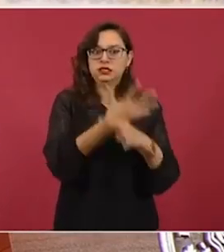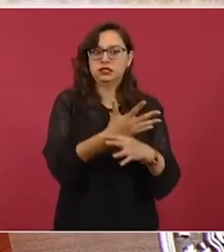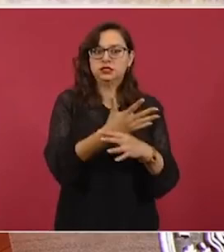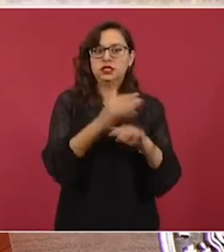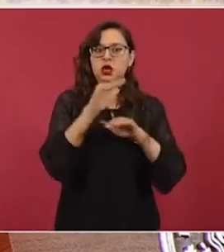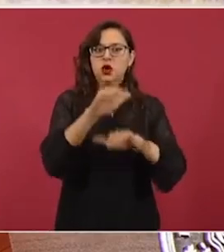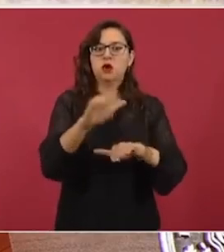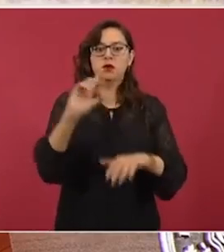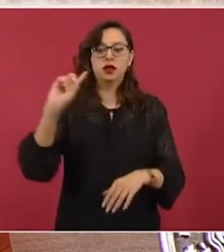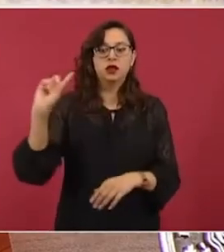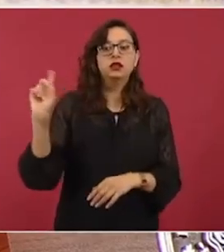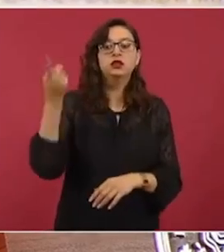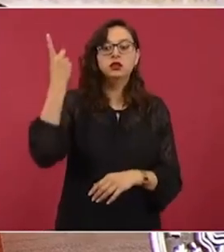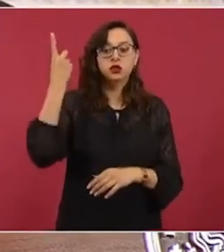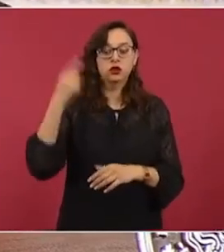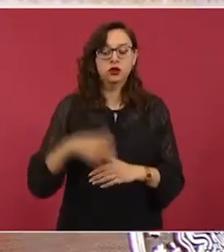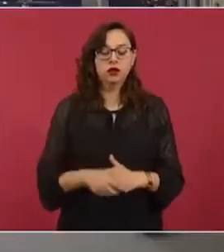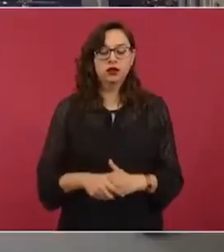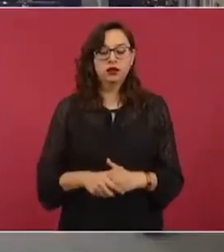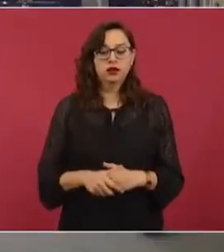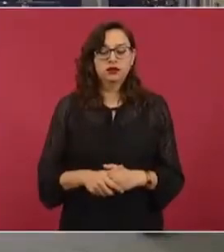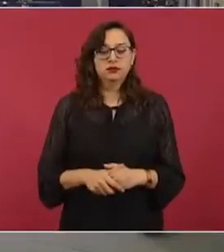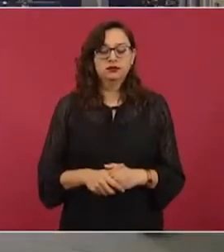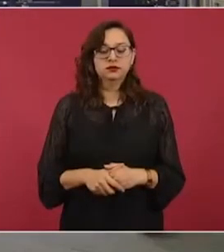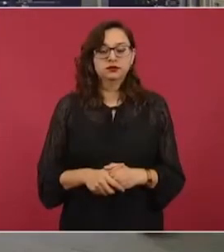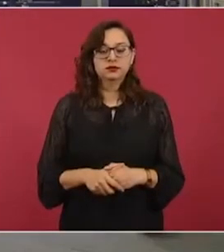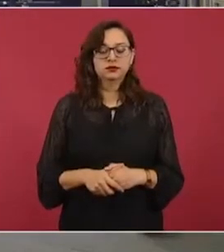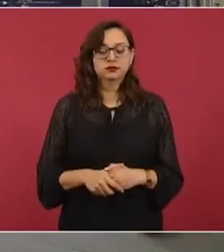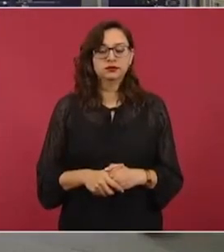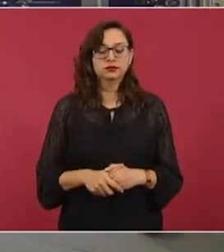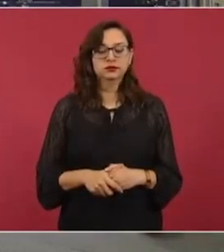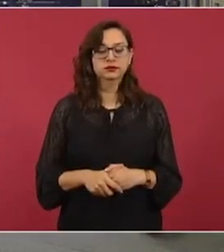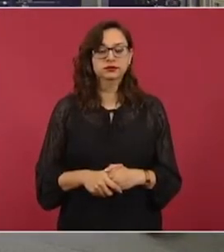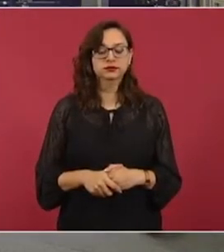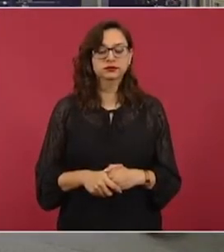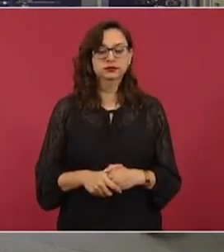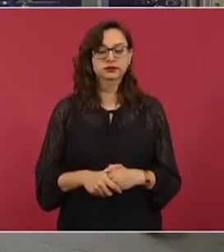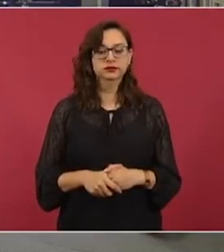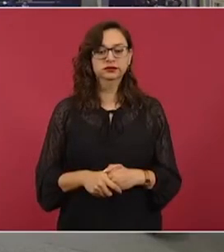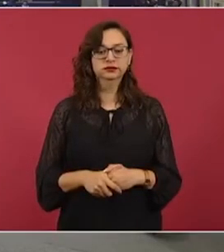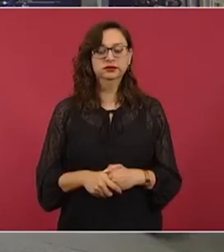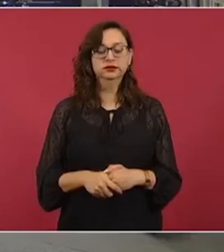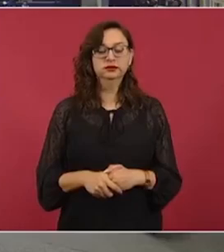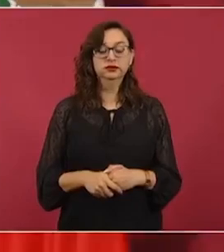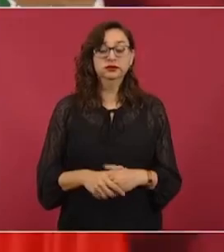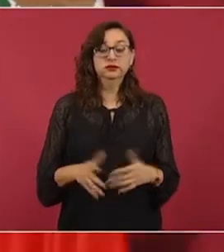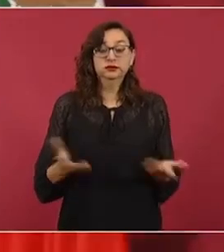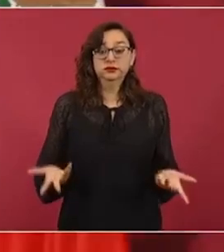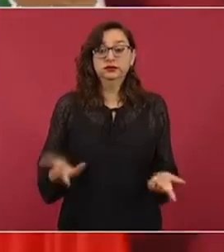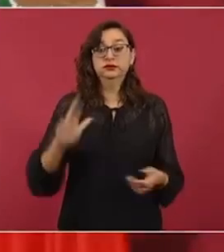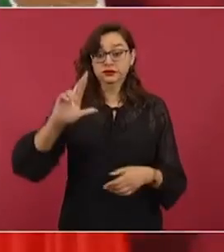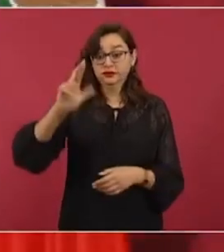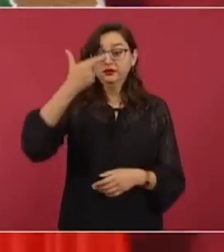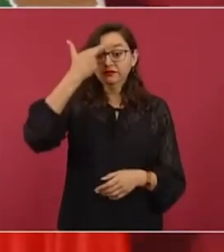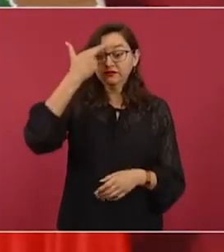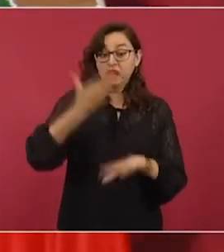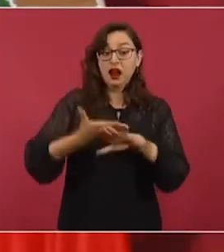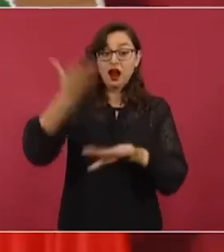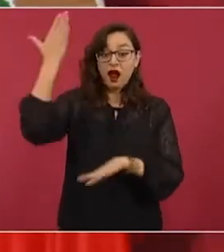Ya ven cómo decían de que iba a ser México como